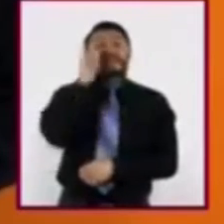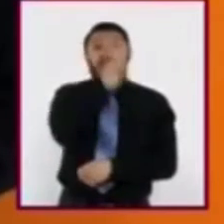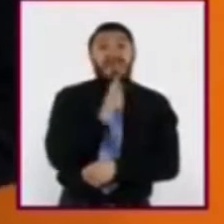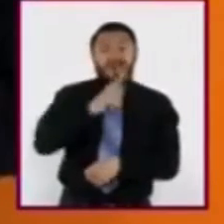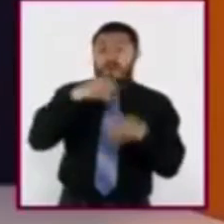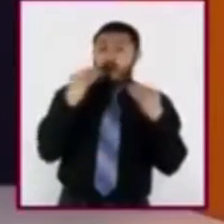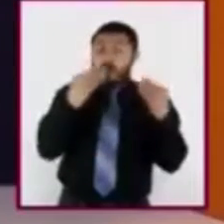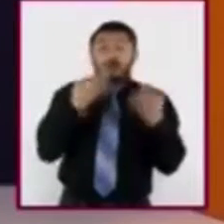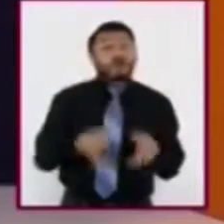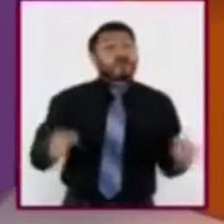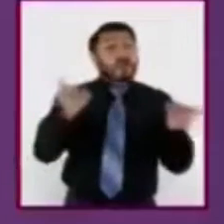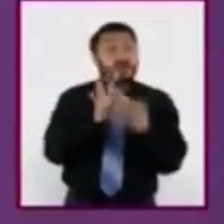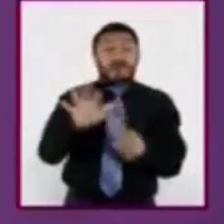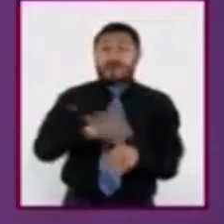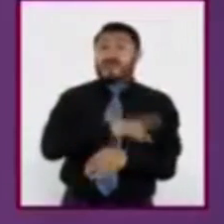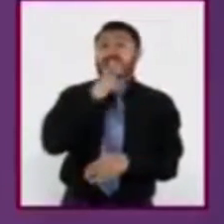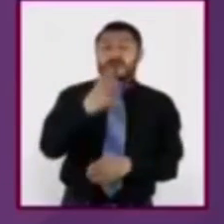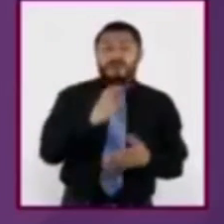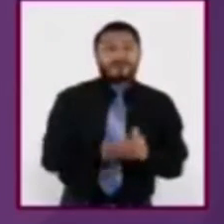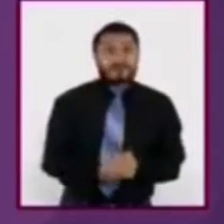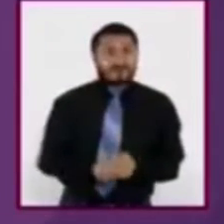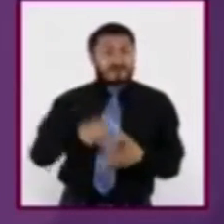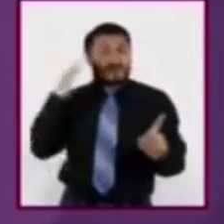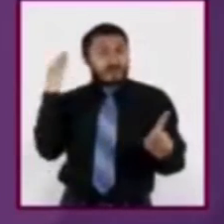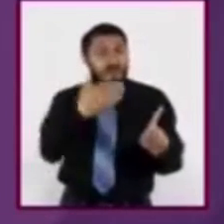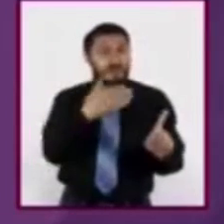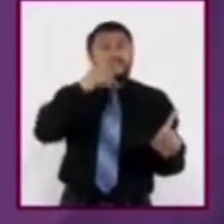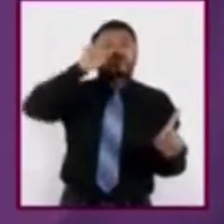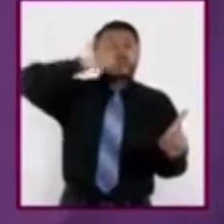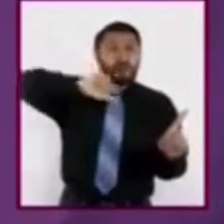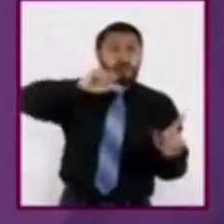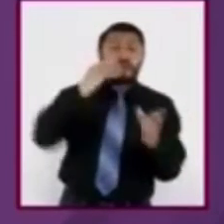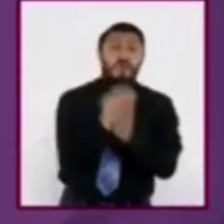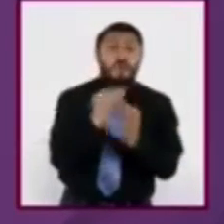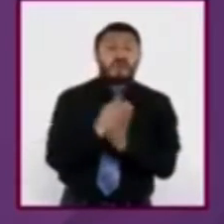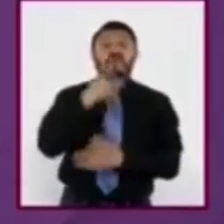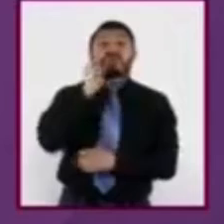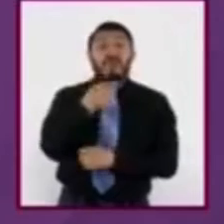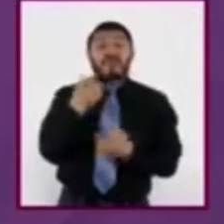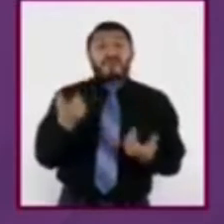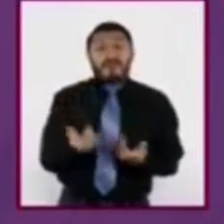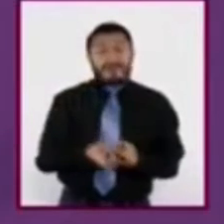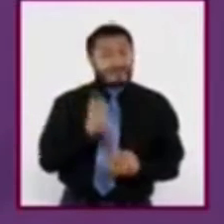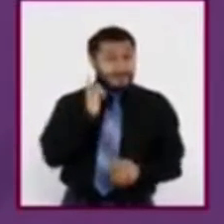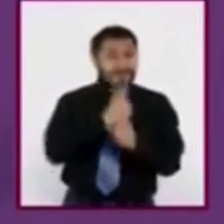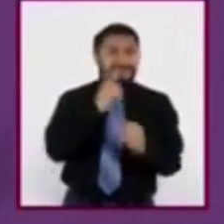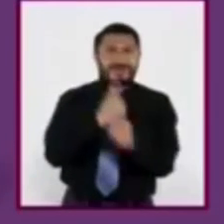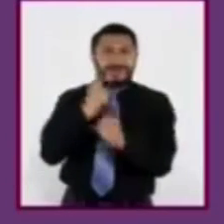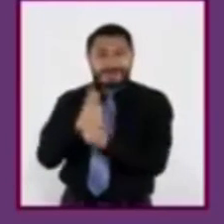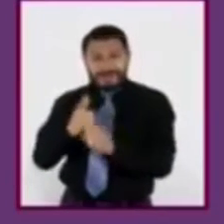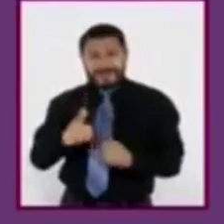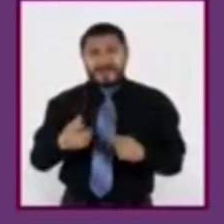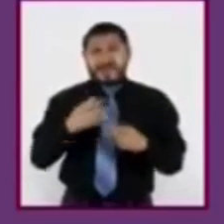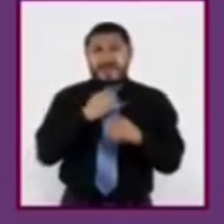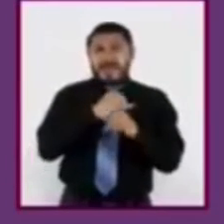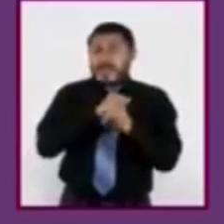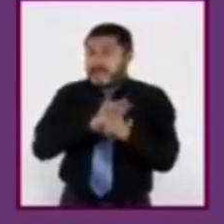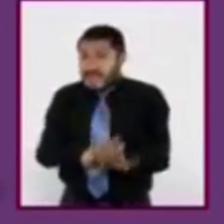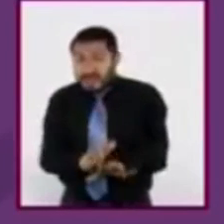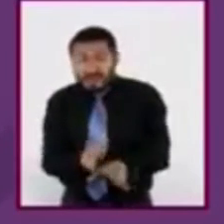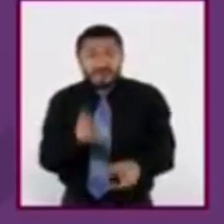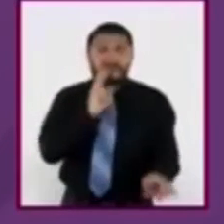en esto. Por ello, nuestro propósito en esta sesión es identificar fuentes de información en